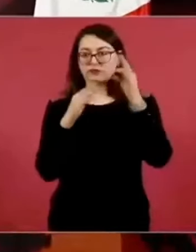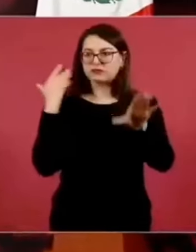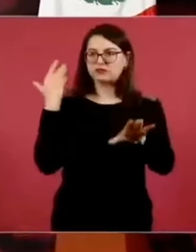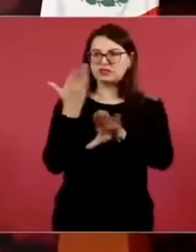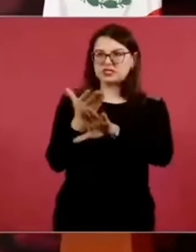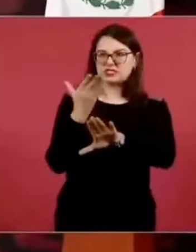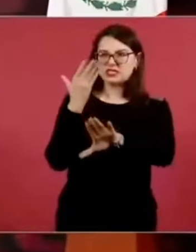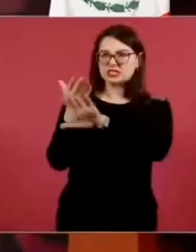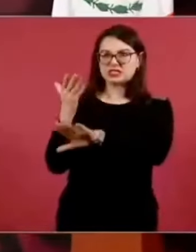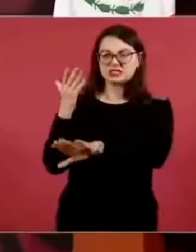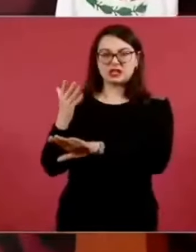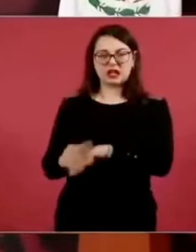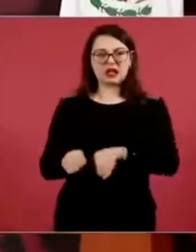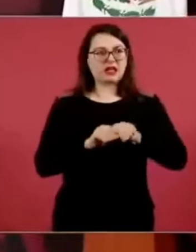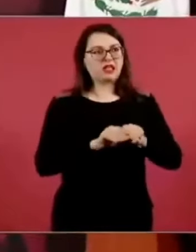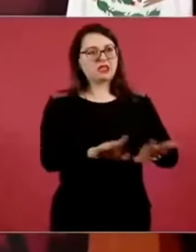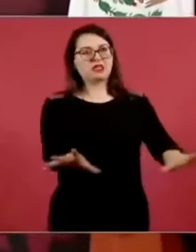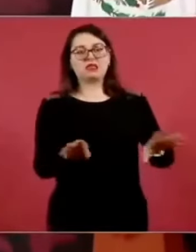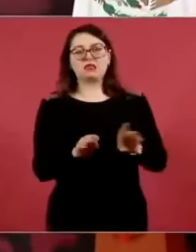mediáticas.